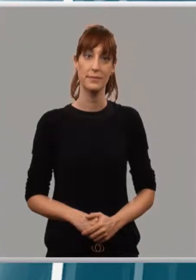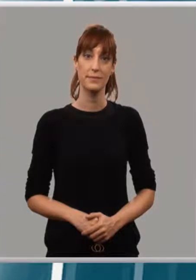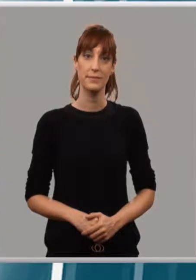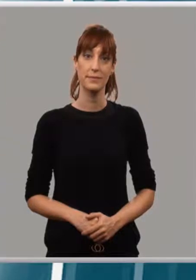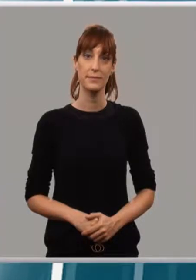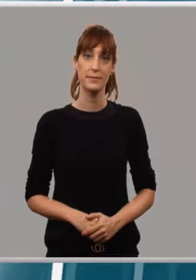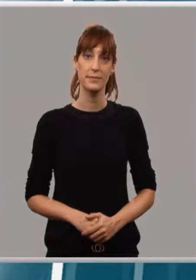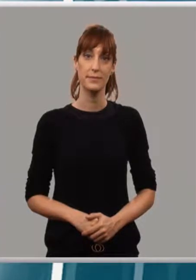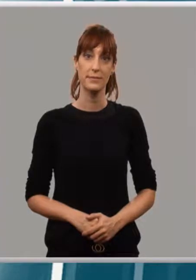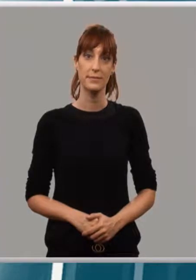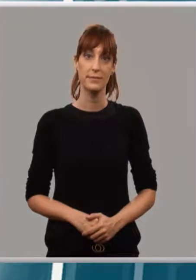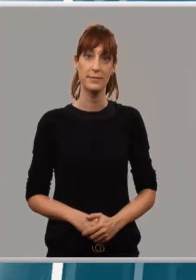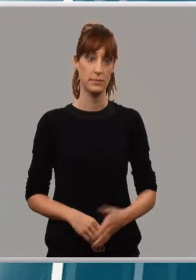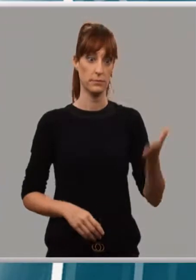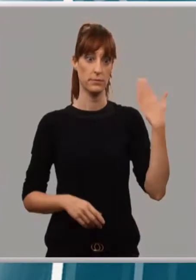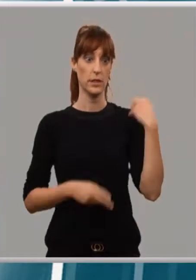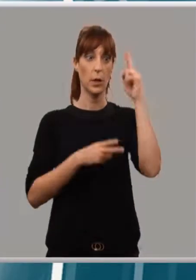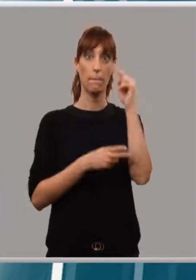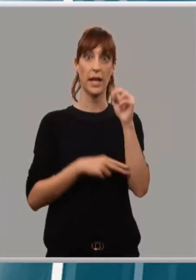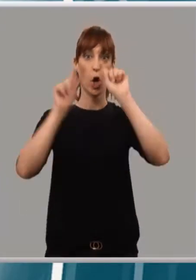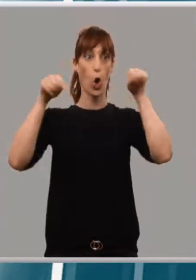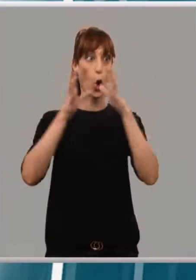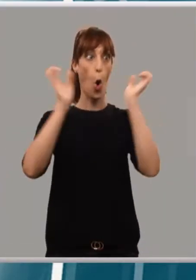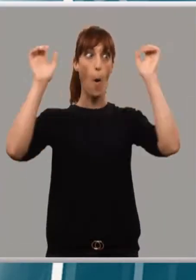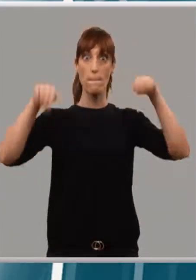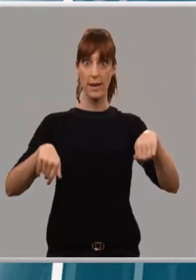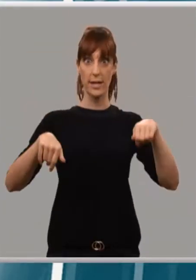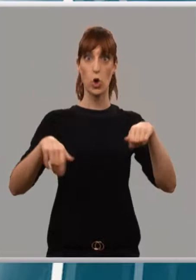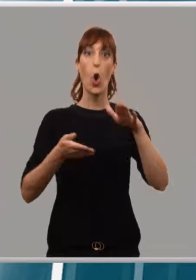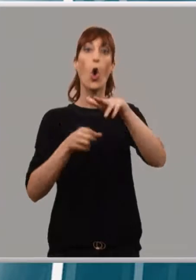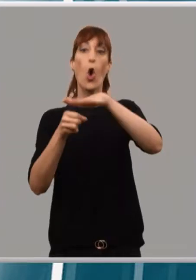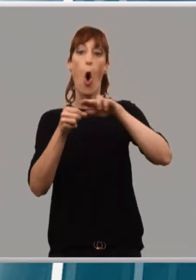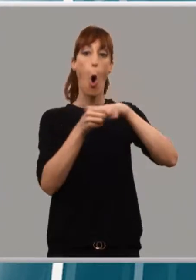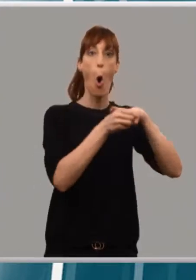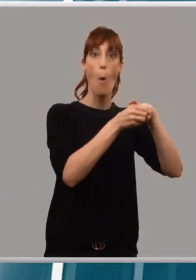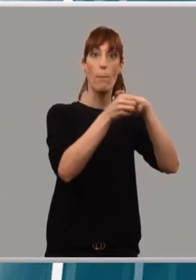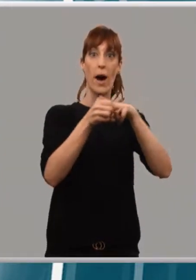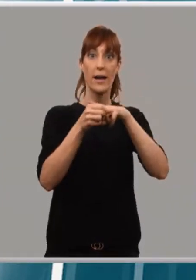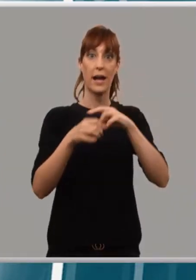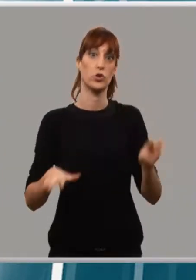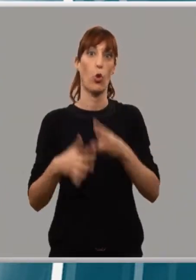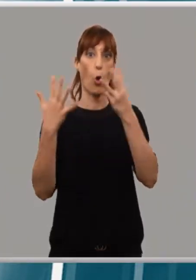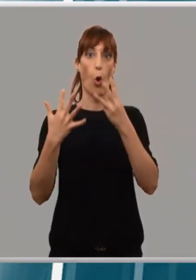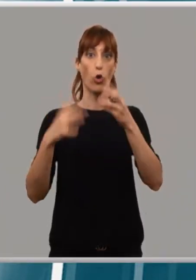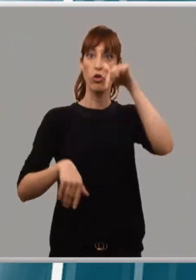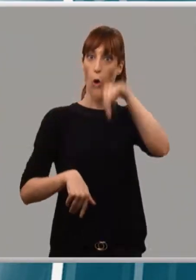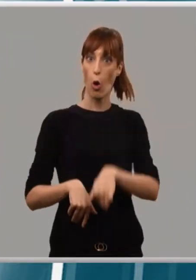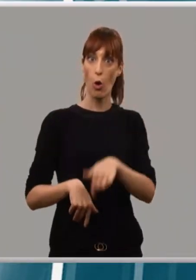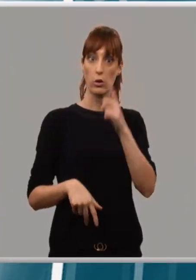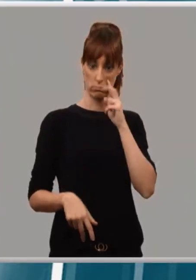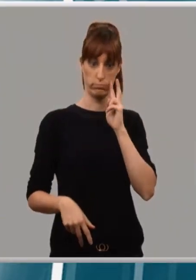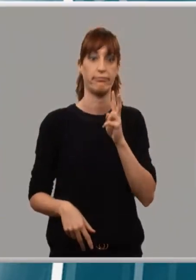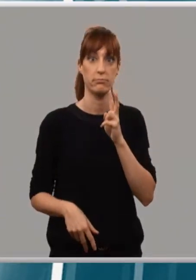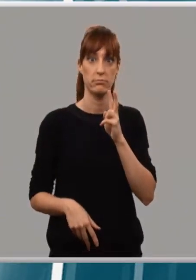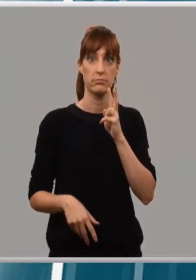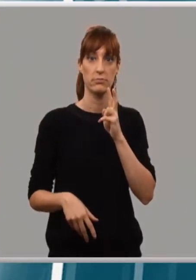Si el viernes asistimos a la firma del convenio con las ocho cabeceras de comarca, hoy hemos conocido que el gobierno se ha visto obligado a retrasar